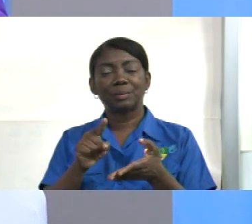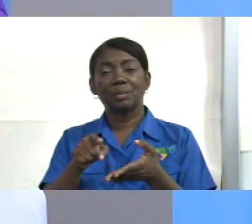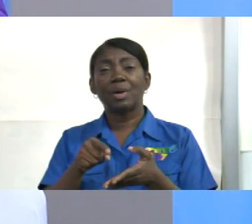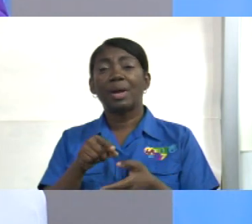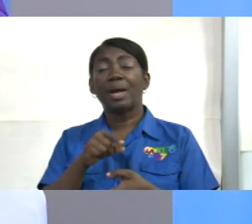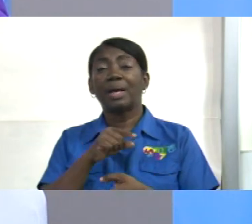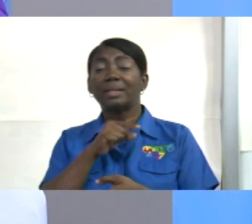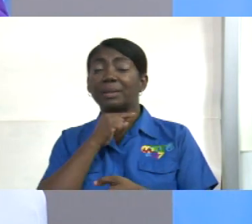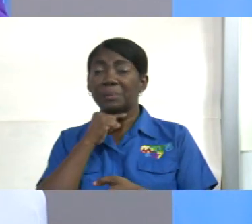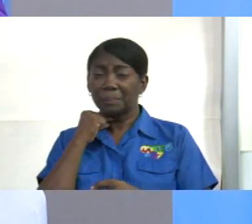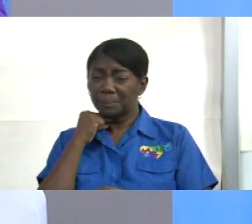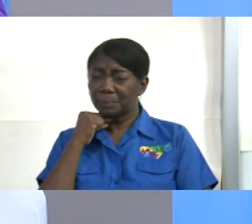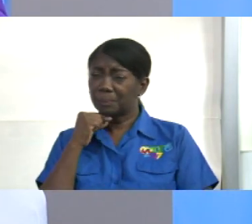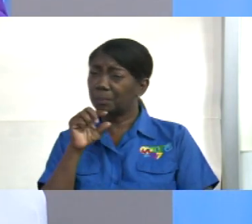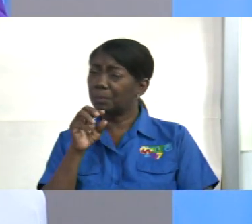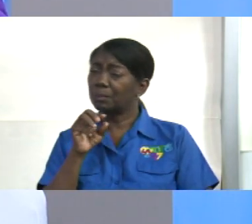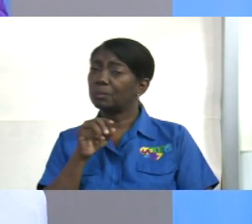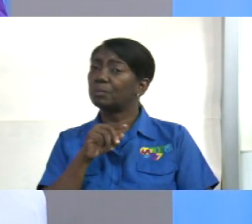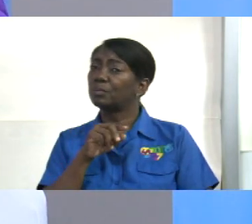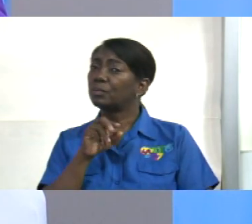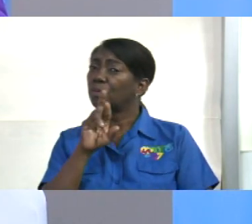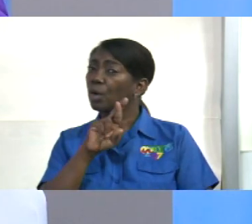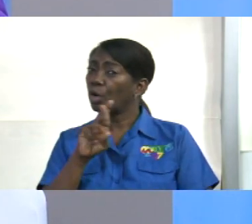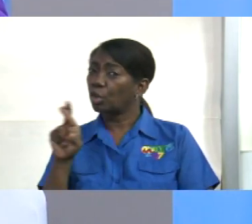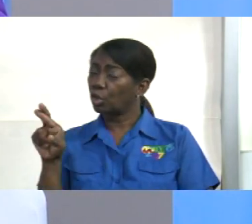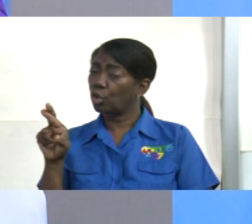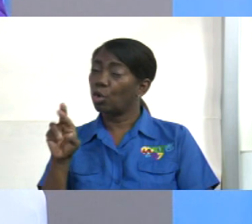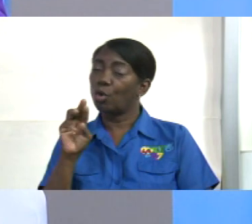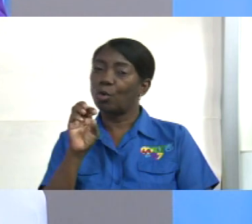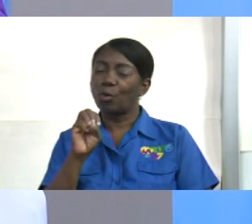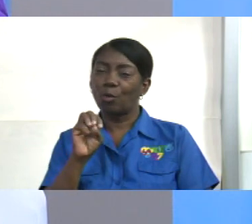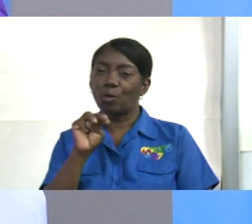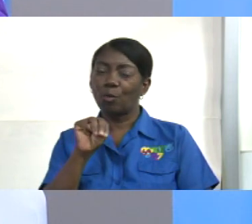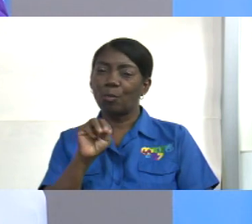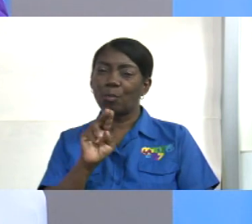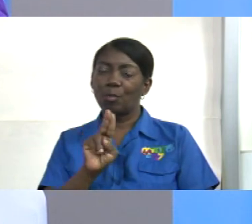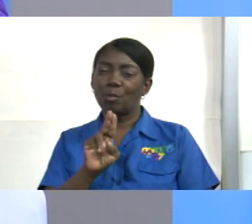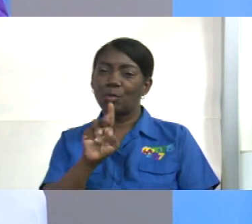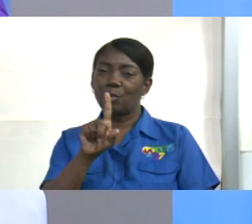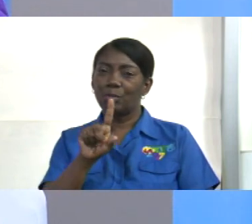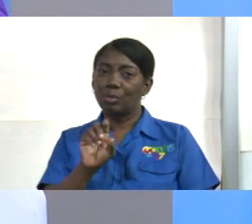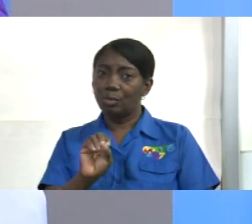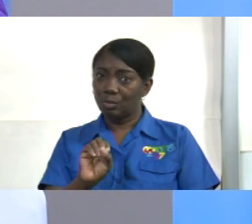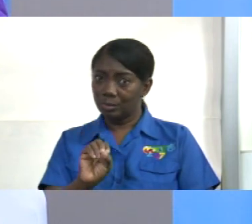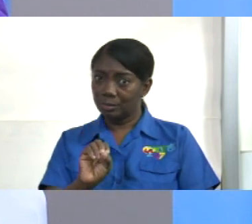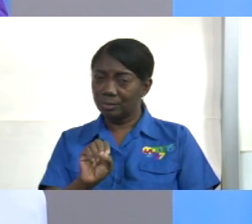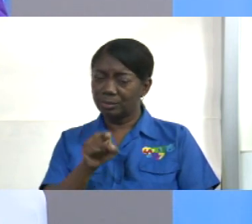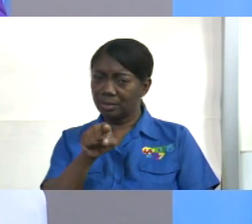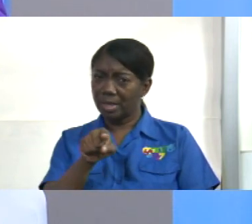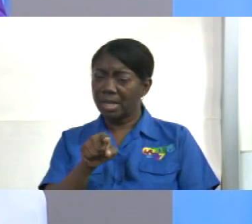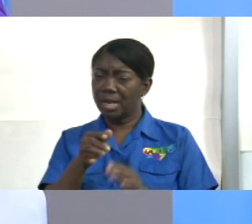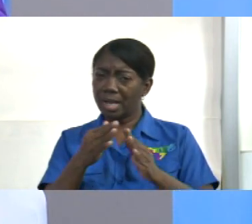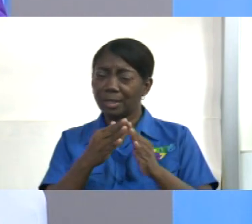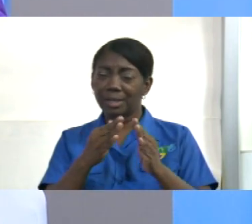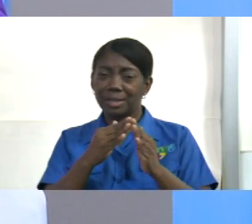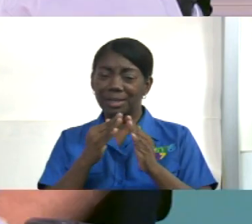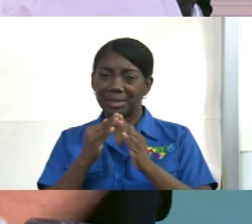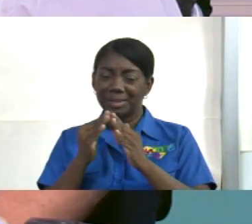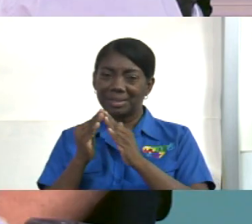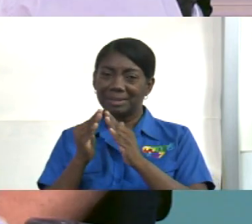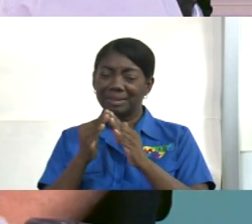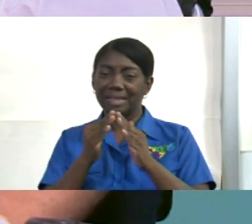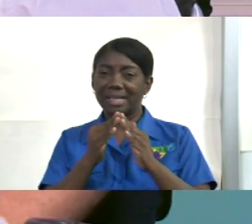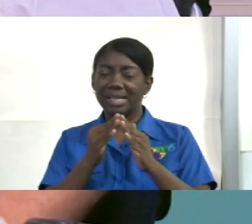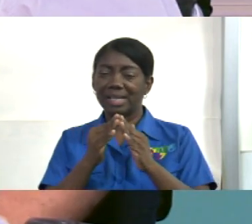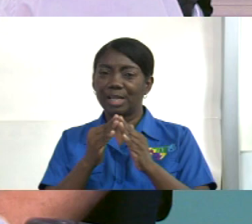aparte de ser un templo muy bonito yo lo que más admiro es la comunidad que es muy